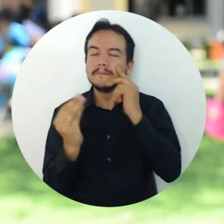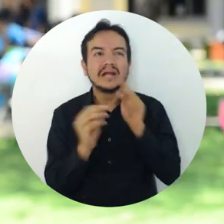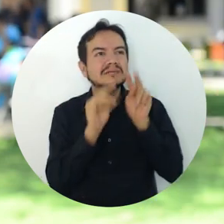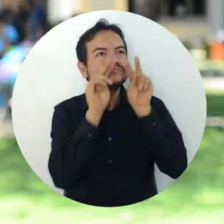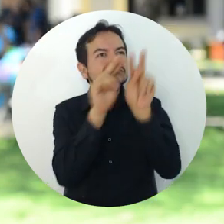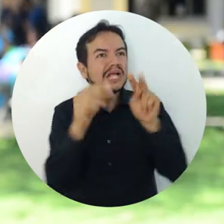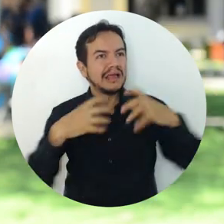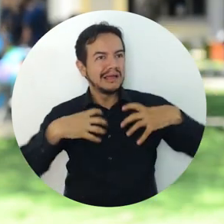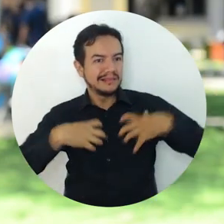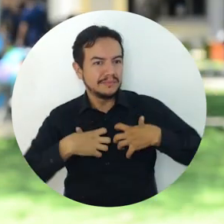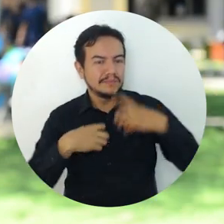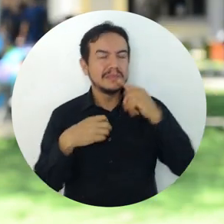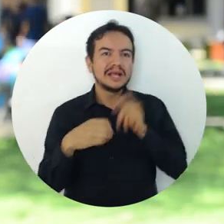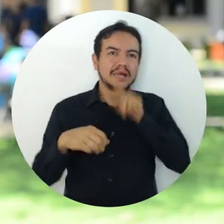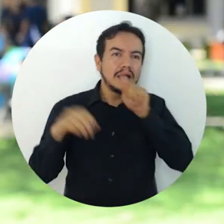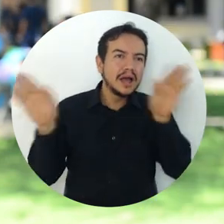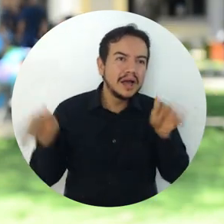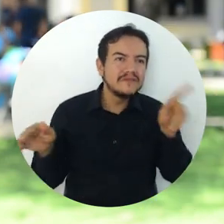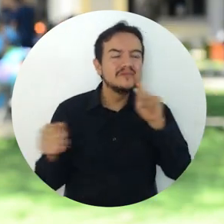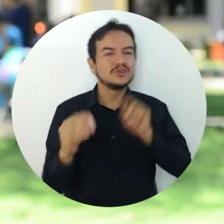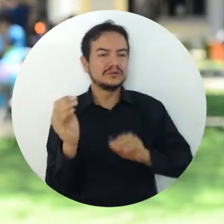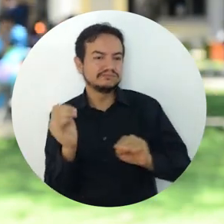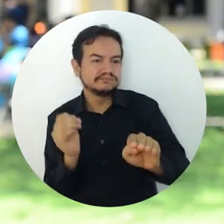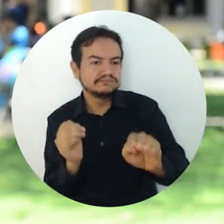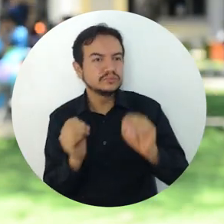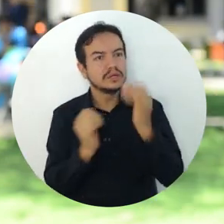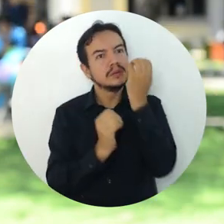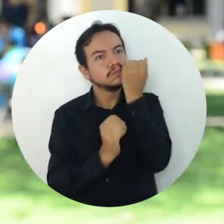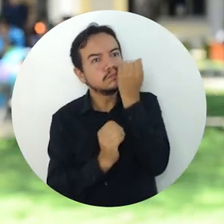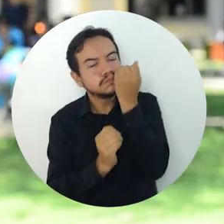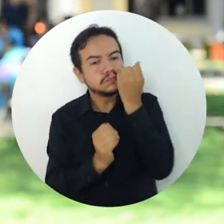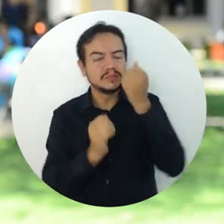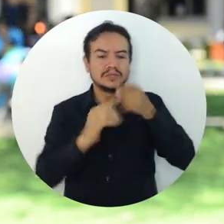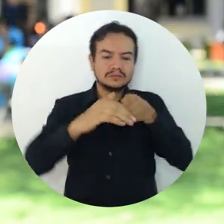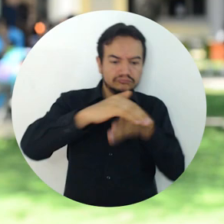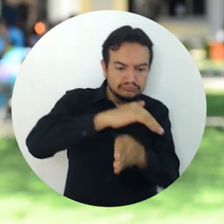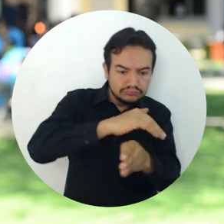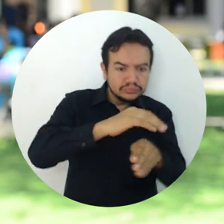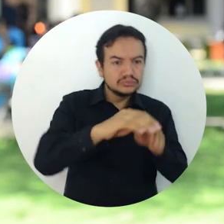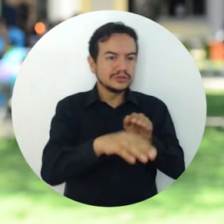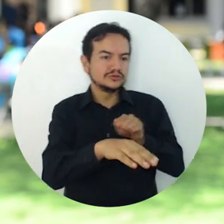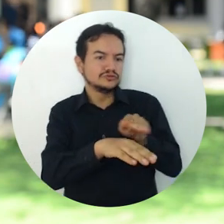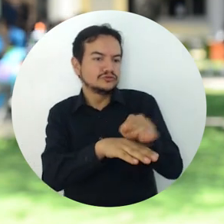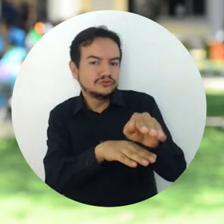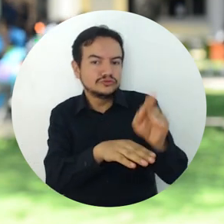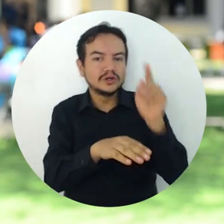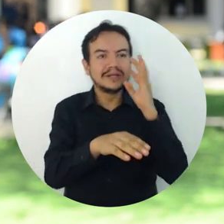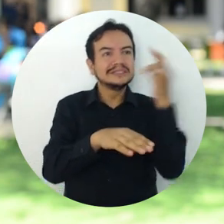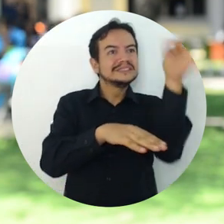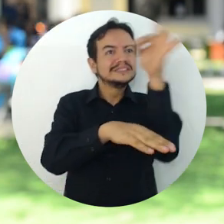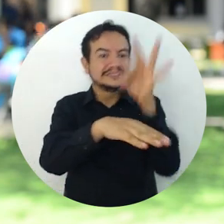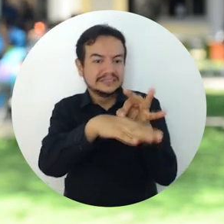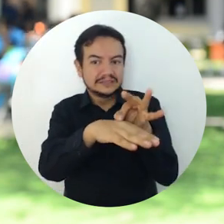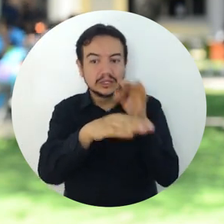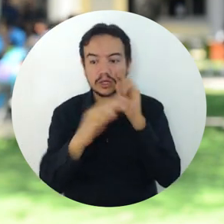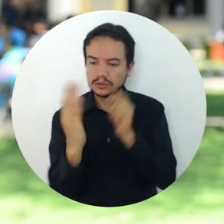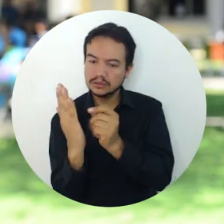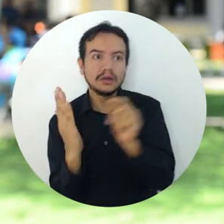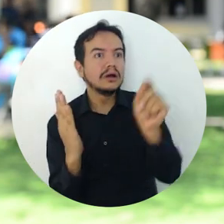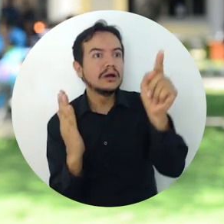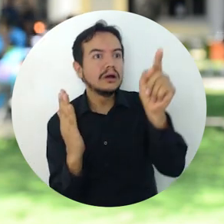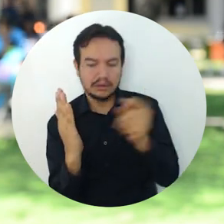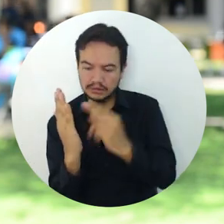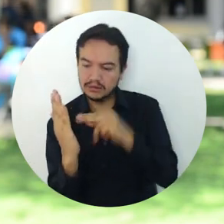aves, mamíferos, reptiles, anfibios, insectos acuáticos, insectos terrestres. En cada uno de esos grupos hay un